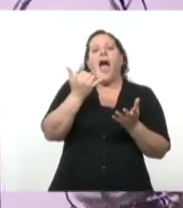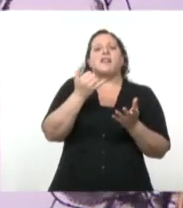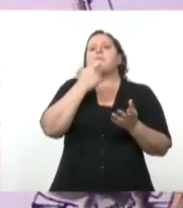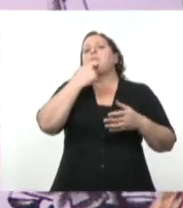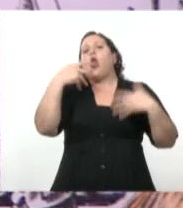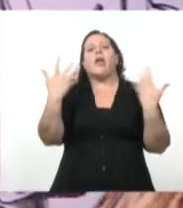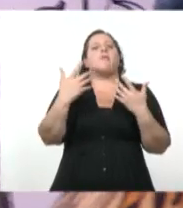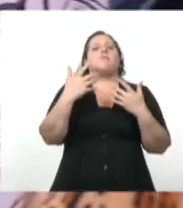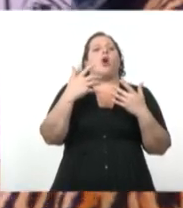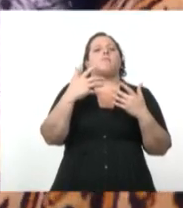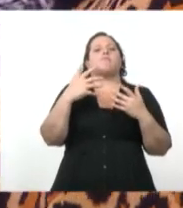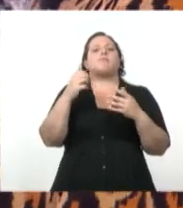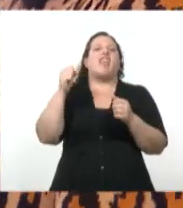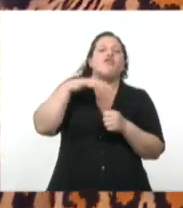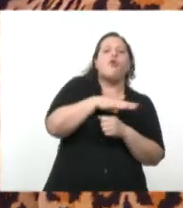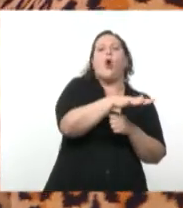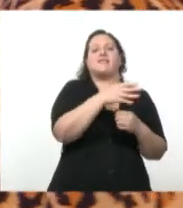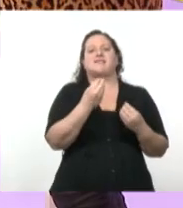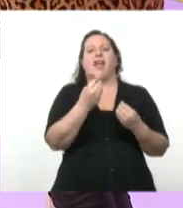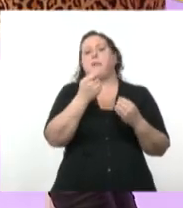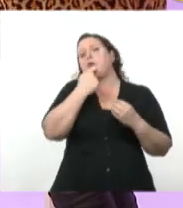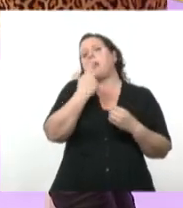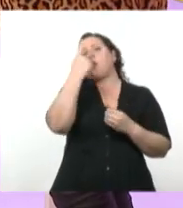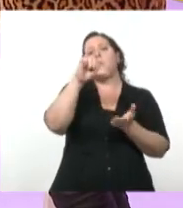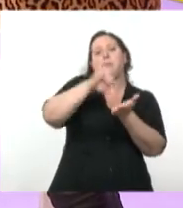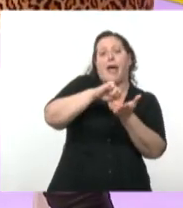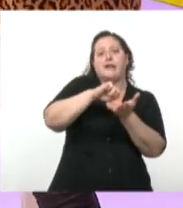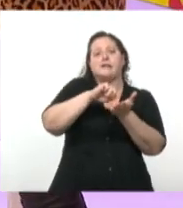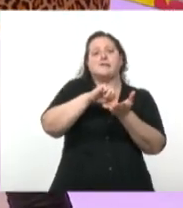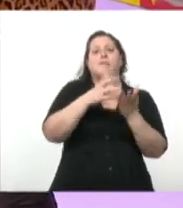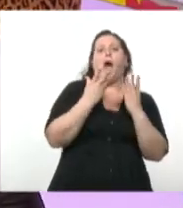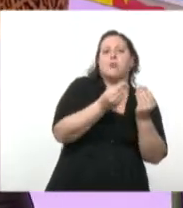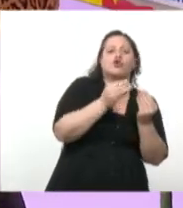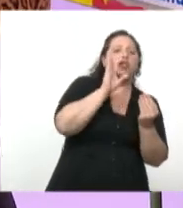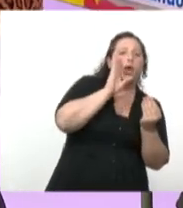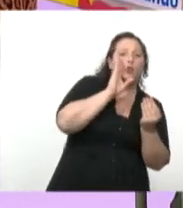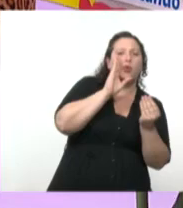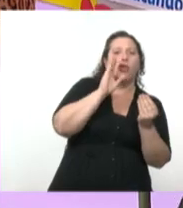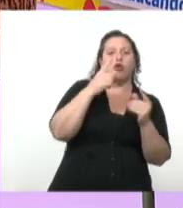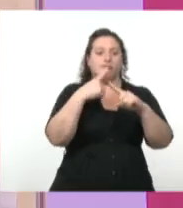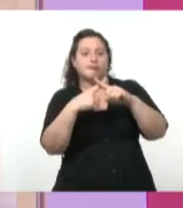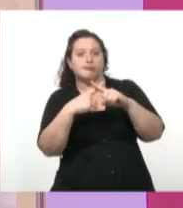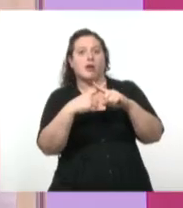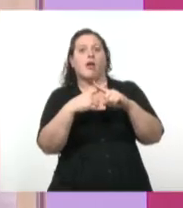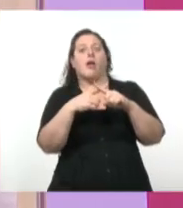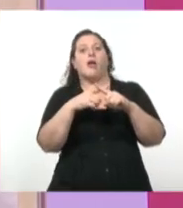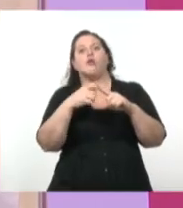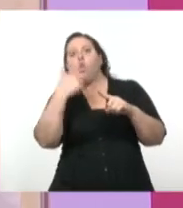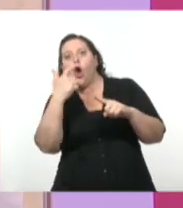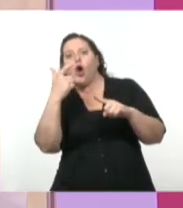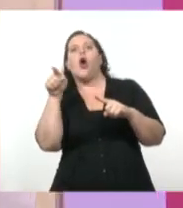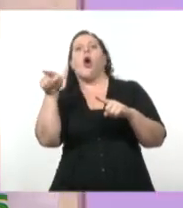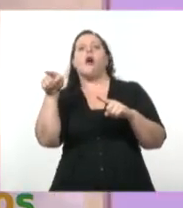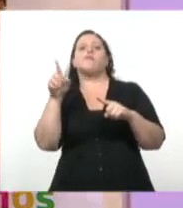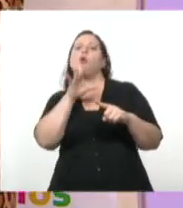Unión de las Repúblicas Socialistas Soviéticas. Acá está muy bien en el mapa esto que vos decís, como que está lo que se llamaba el primer mundo, el segundo